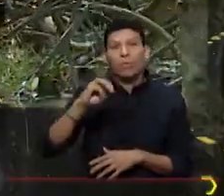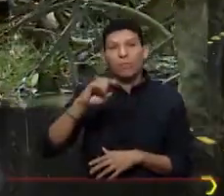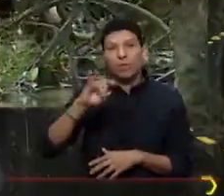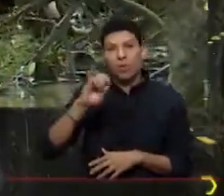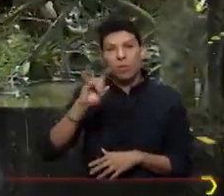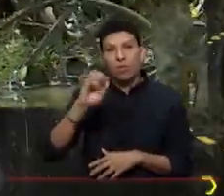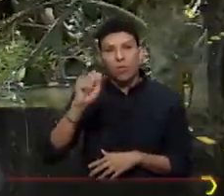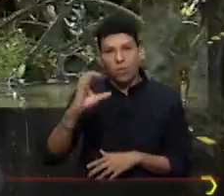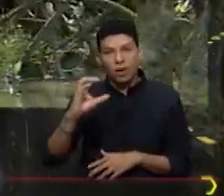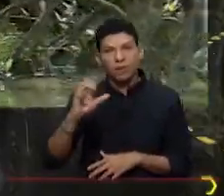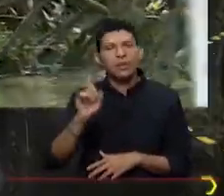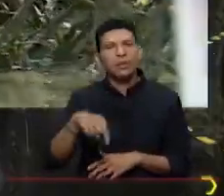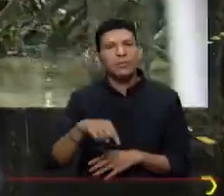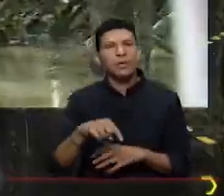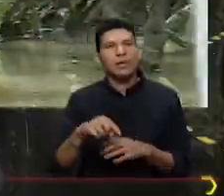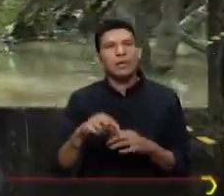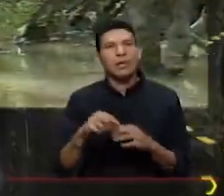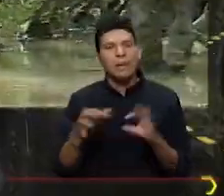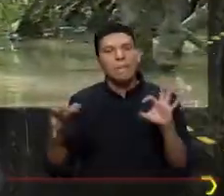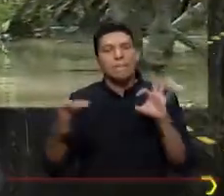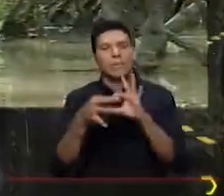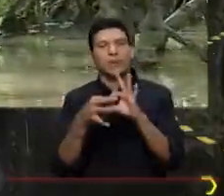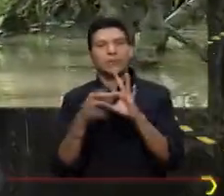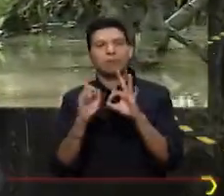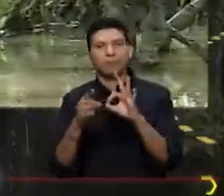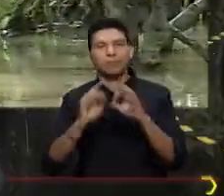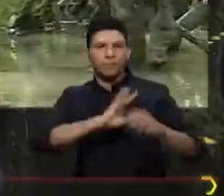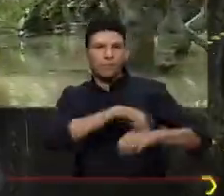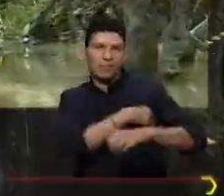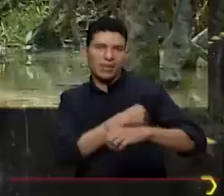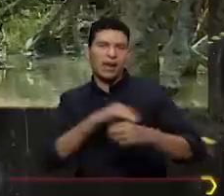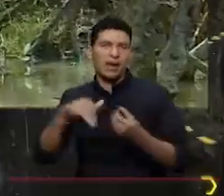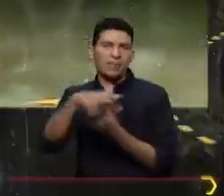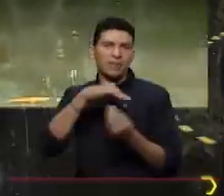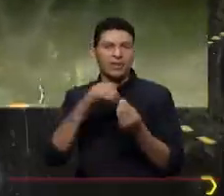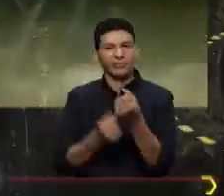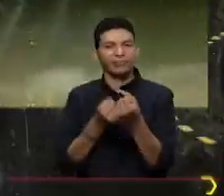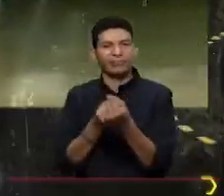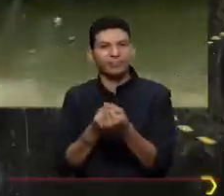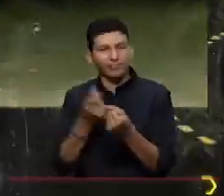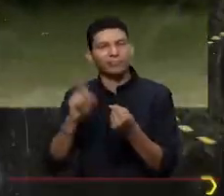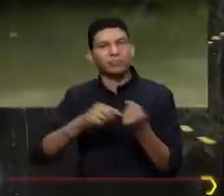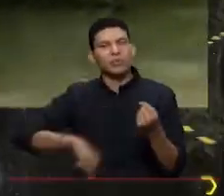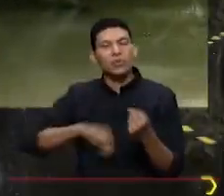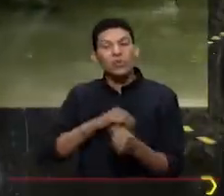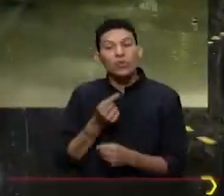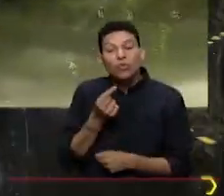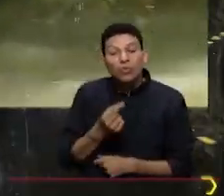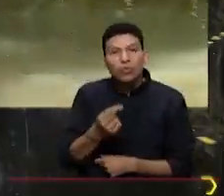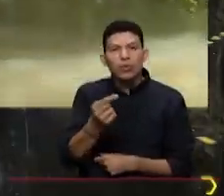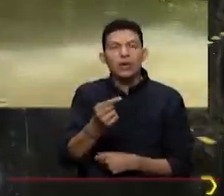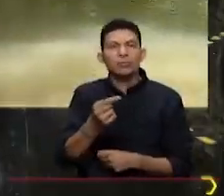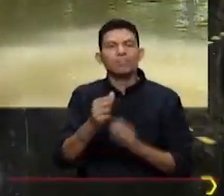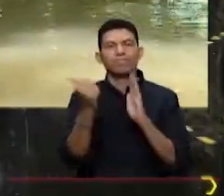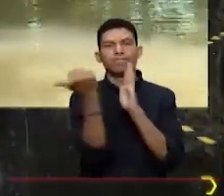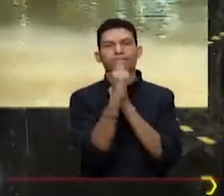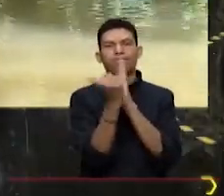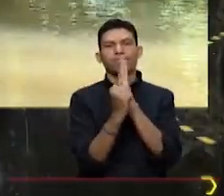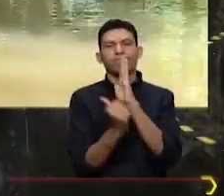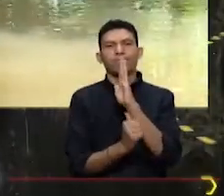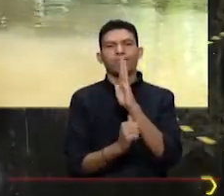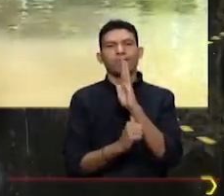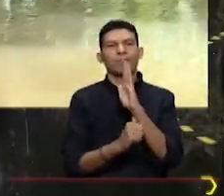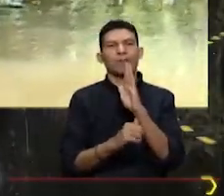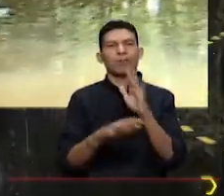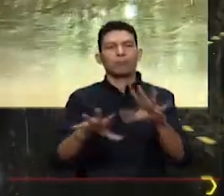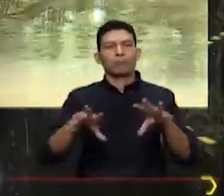presenta como una OMEG al Ministerio de Medio Ambiente y estamos a punto de hacer la protocolización, perdón, la